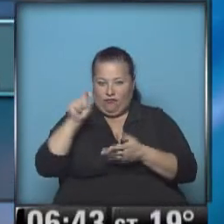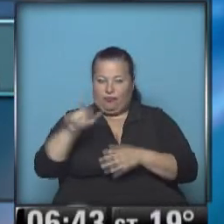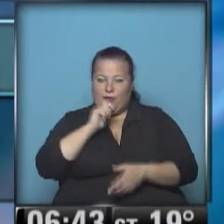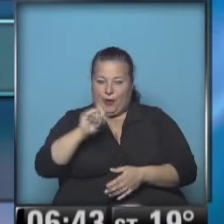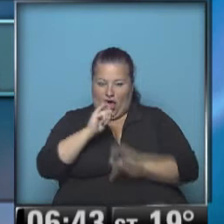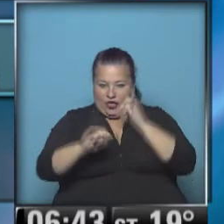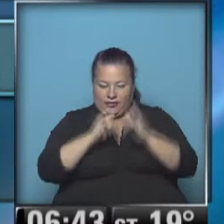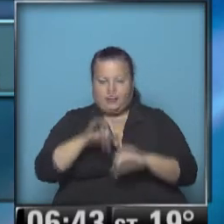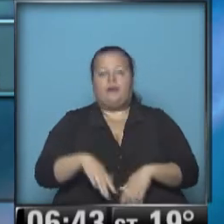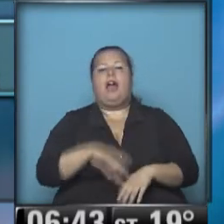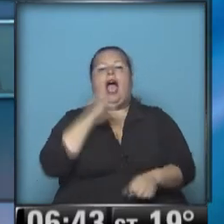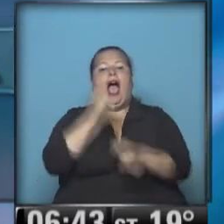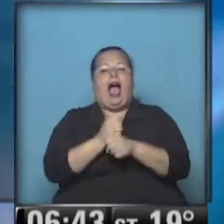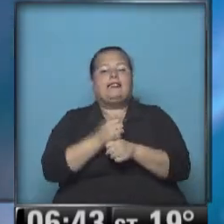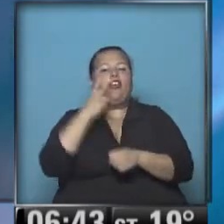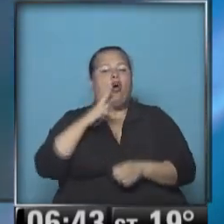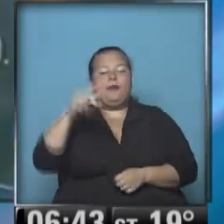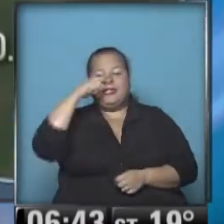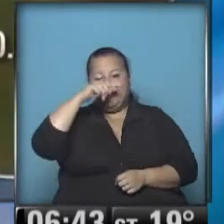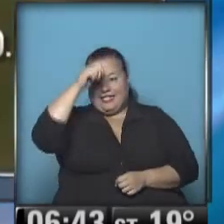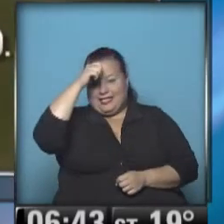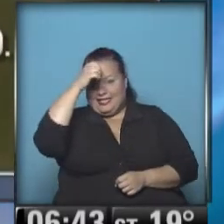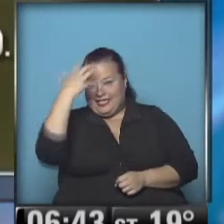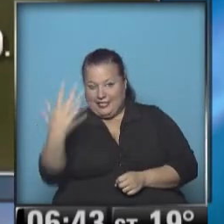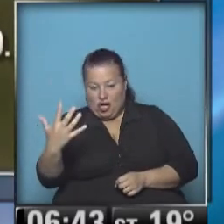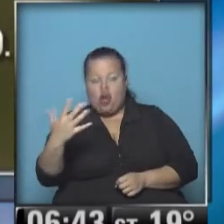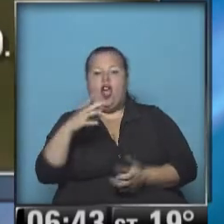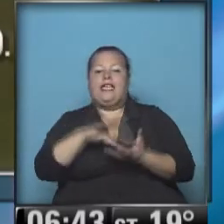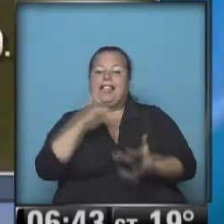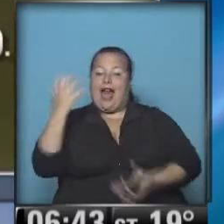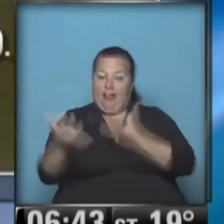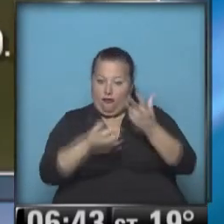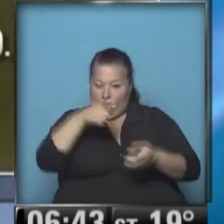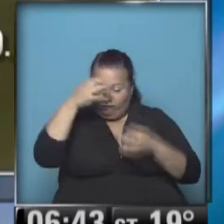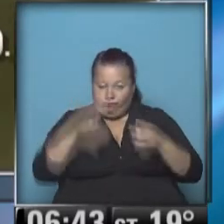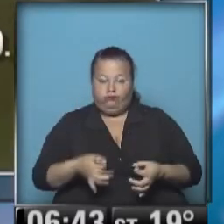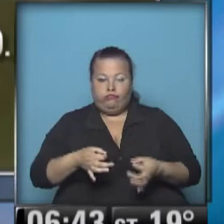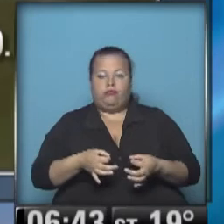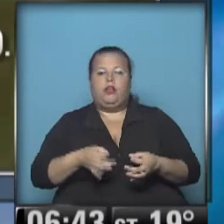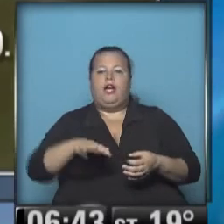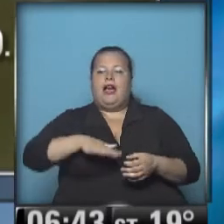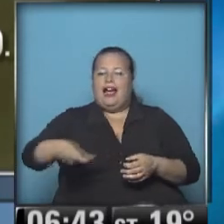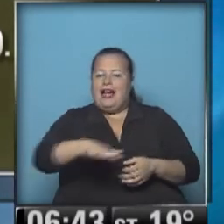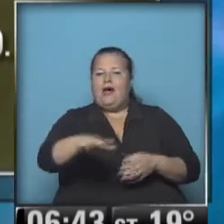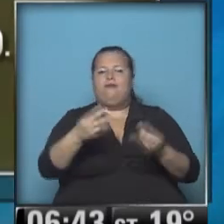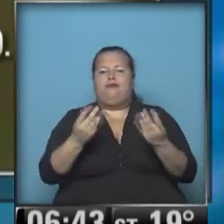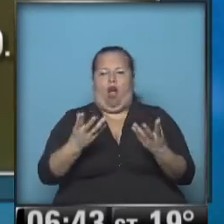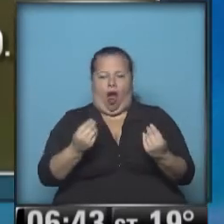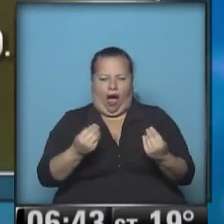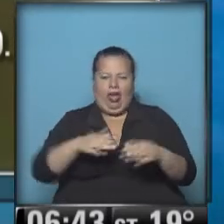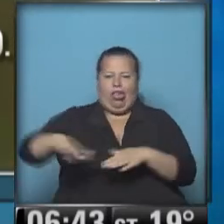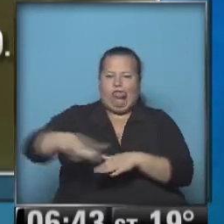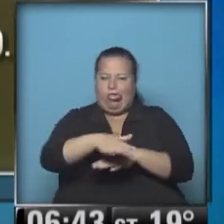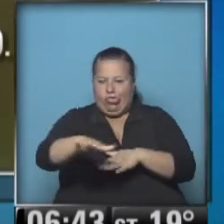Vialidad Nacional, hasta el kilómetro 2765, Tierra del Fuego, entonces, con calzada húmeda, poca